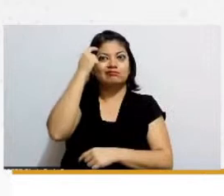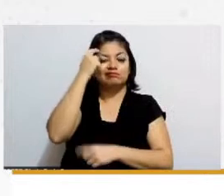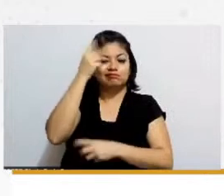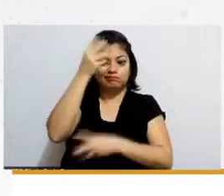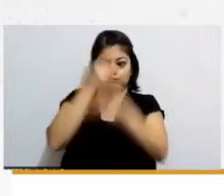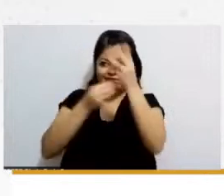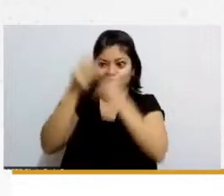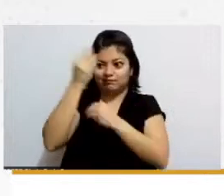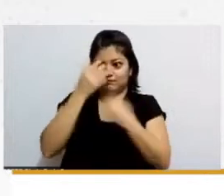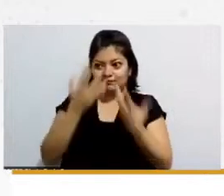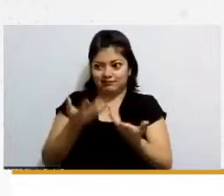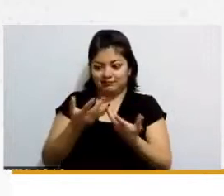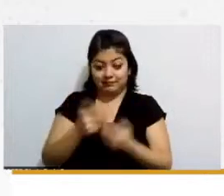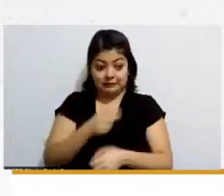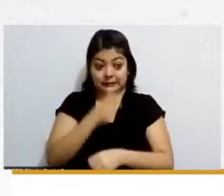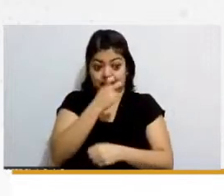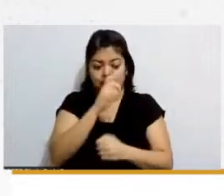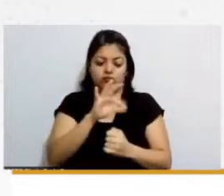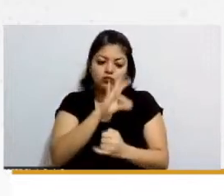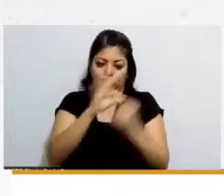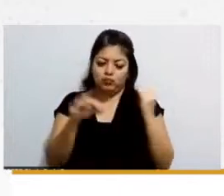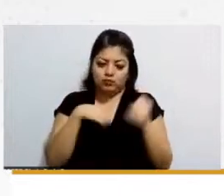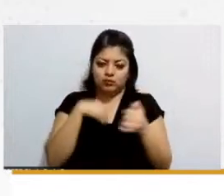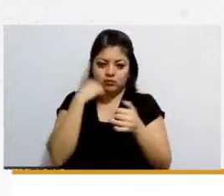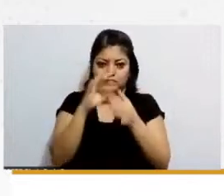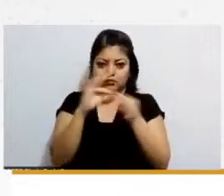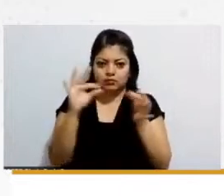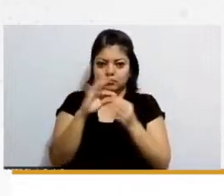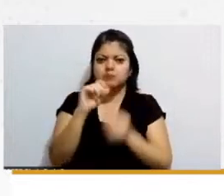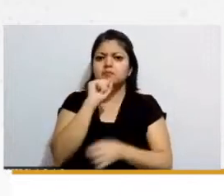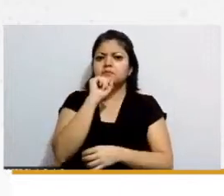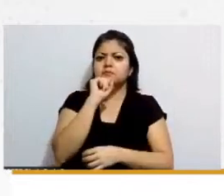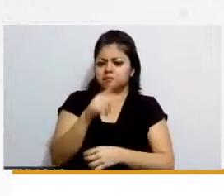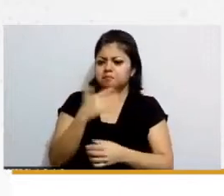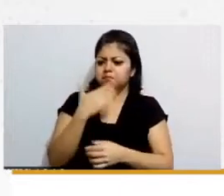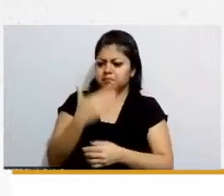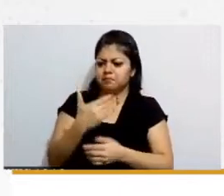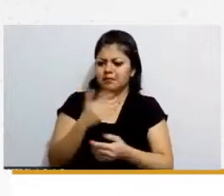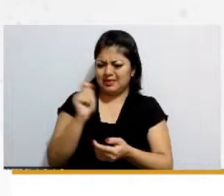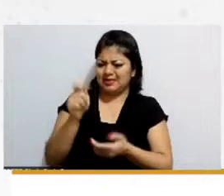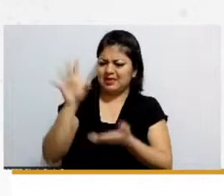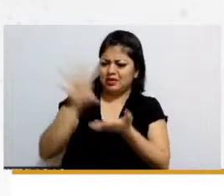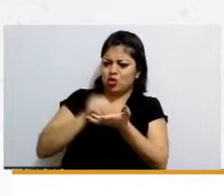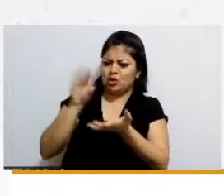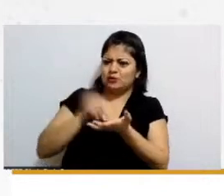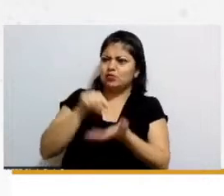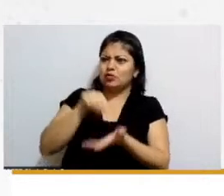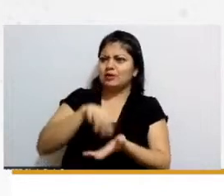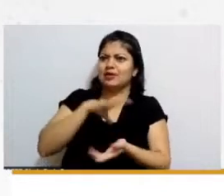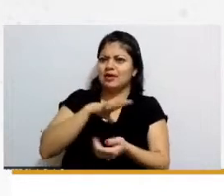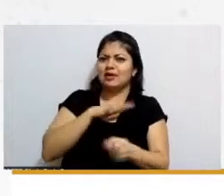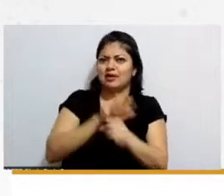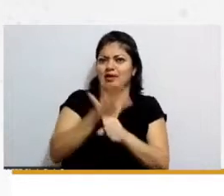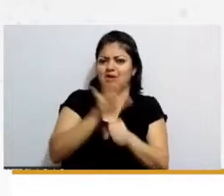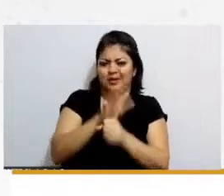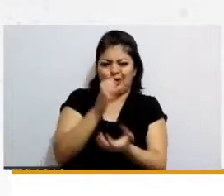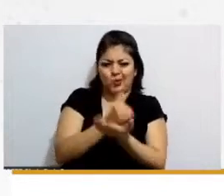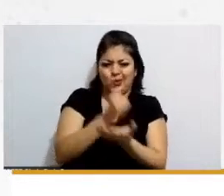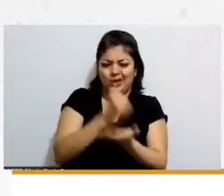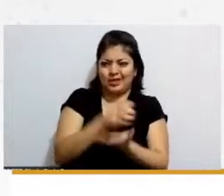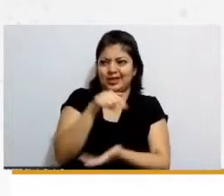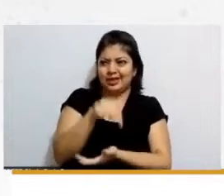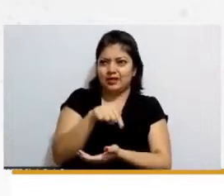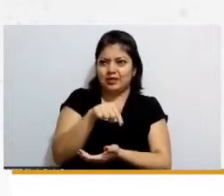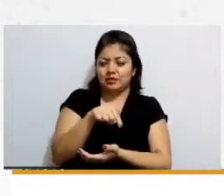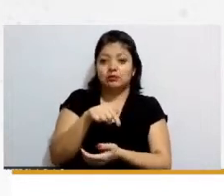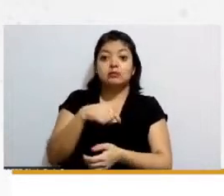la división está muy bien en los cuadernos de jurisprudencia pero sí en la página no lo vi